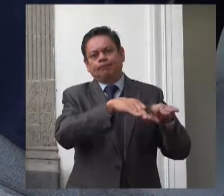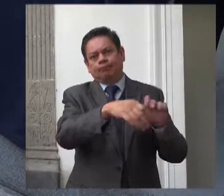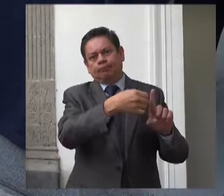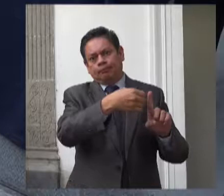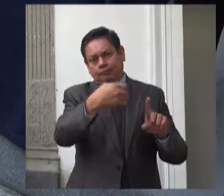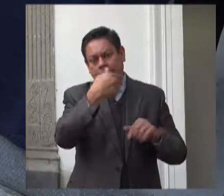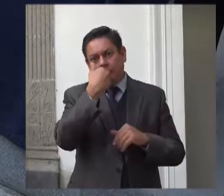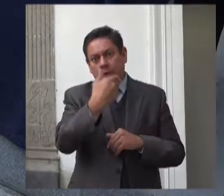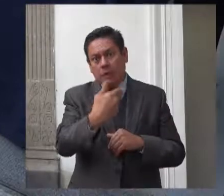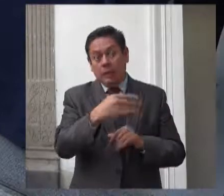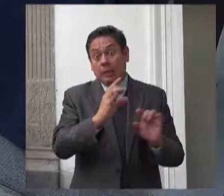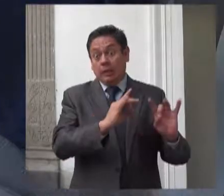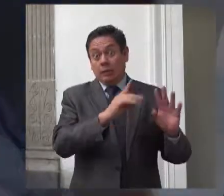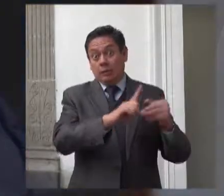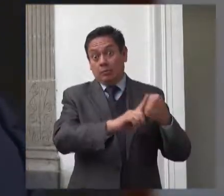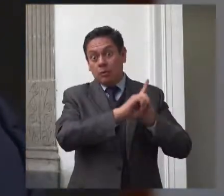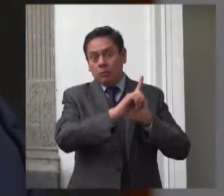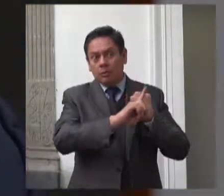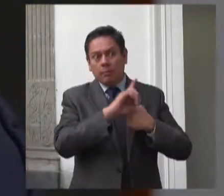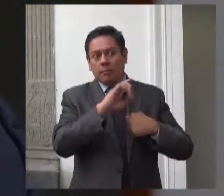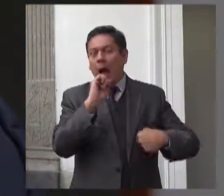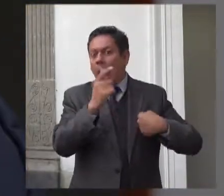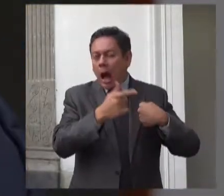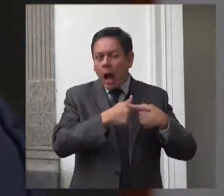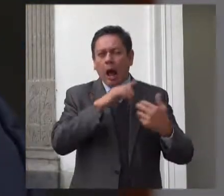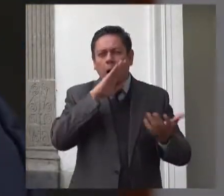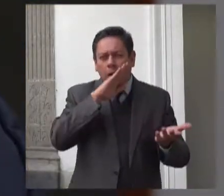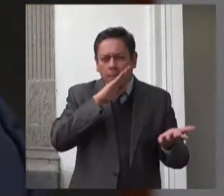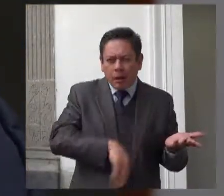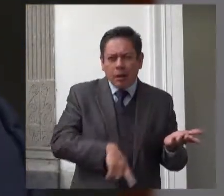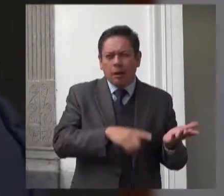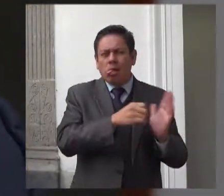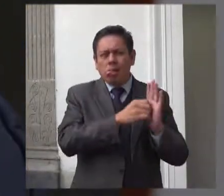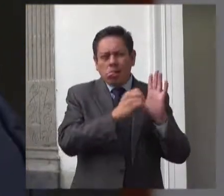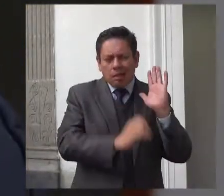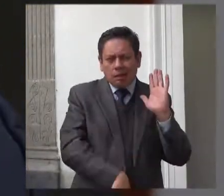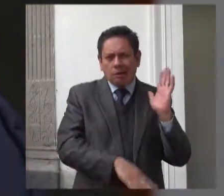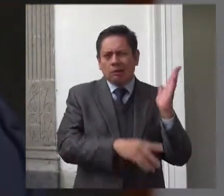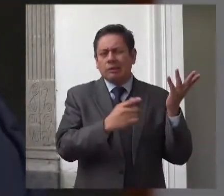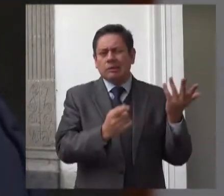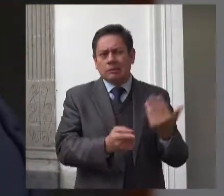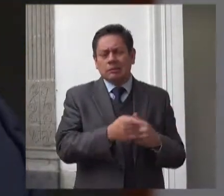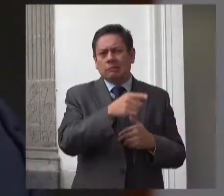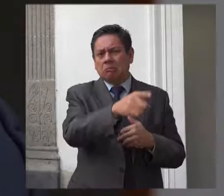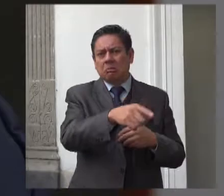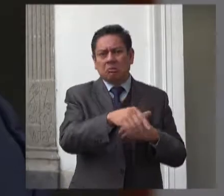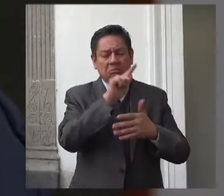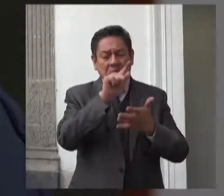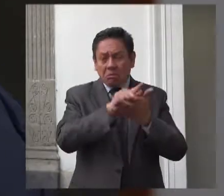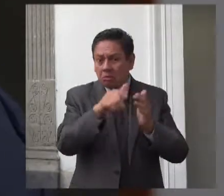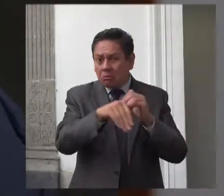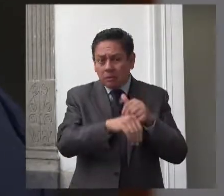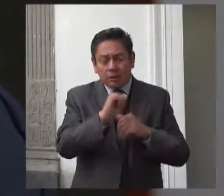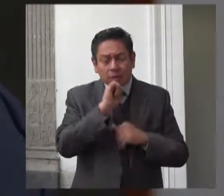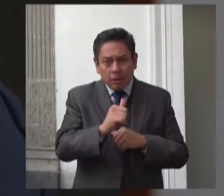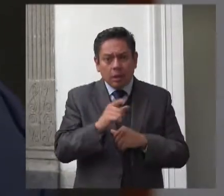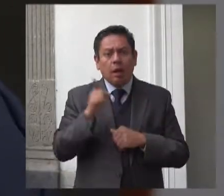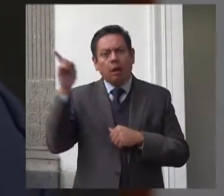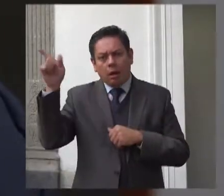sancionar cualquier incumplimiento de las obligaciones que establece la normatividad aplicable.